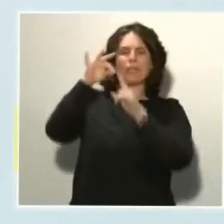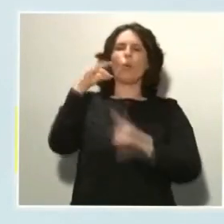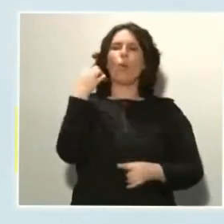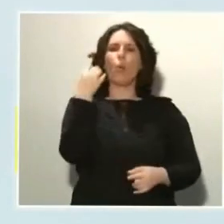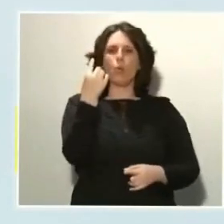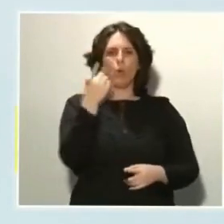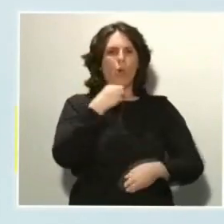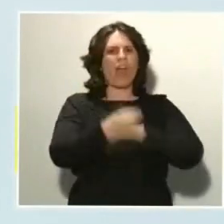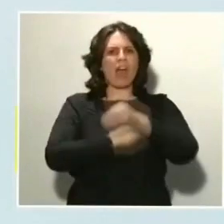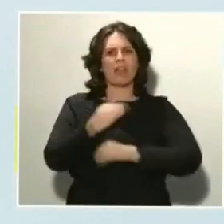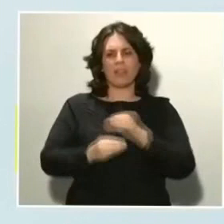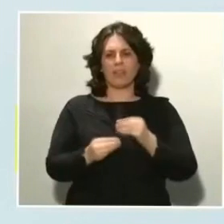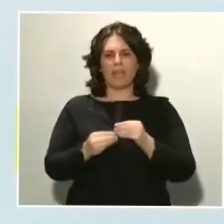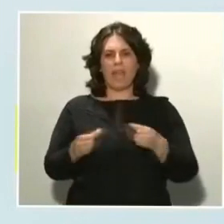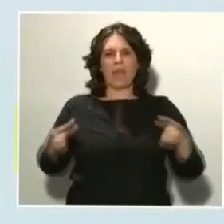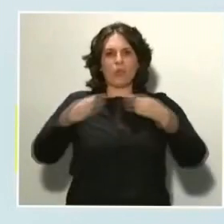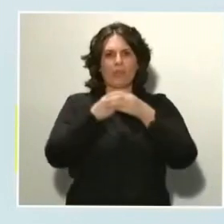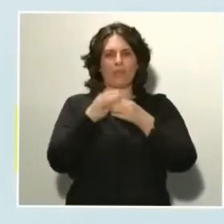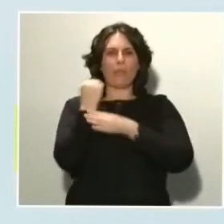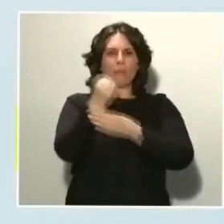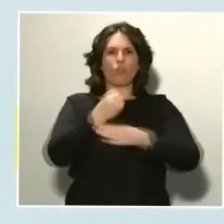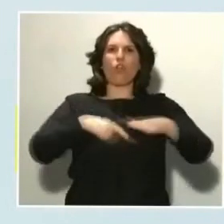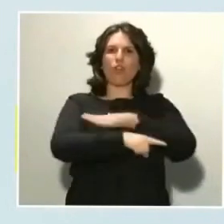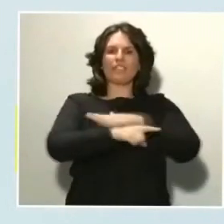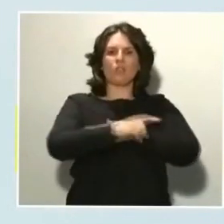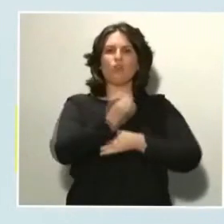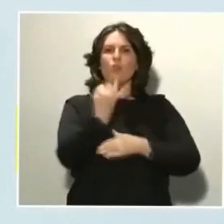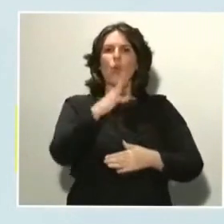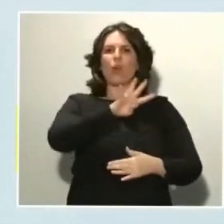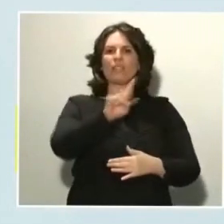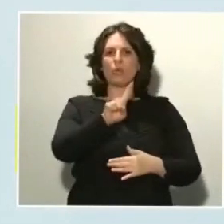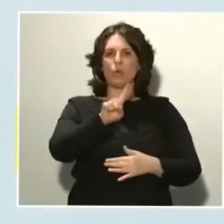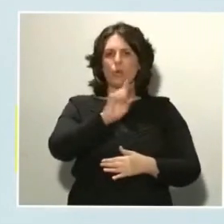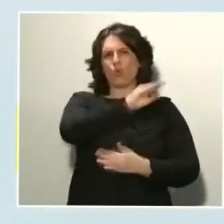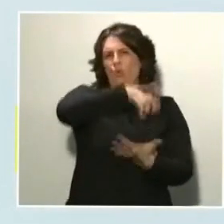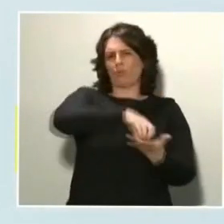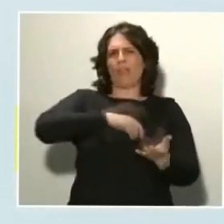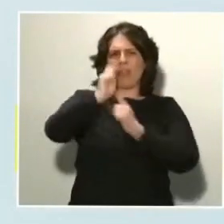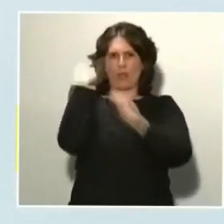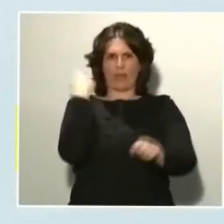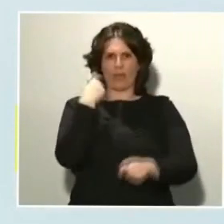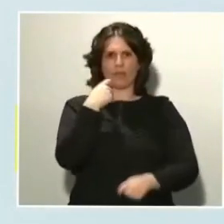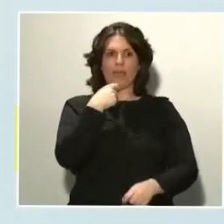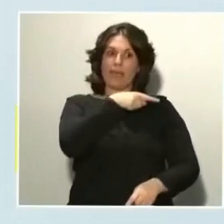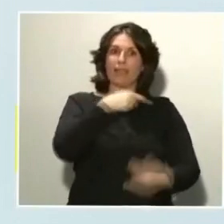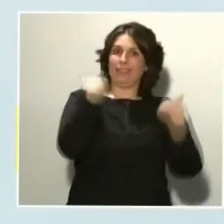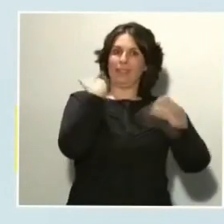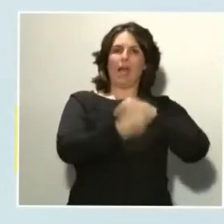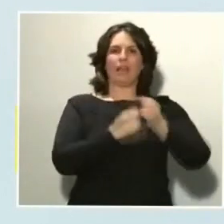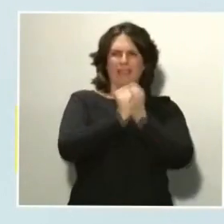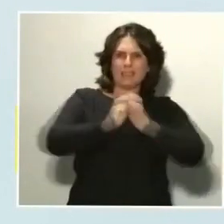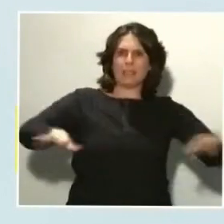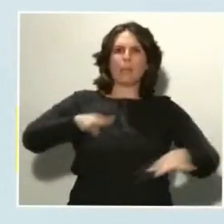la Agrupación de Apoyo Logístico 41, con base en Zaragoza, que realizó la distribución de 25 toneladas de alimentos